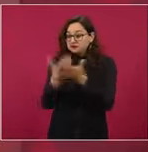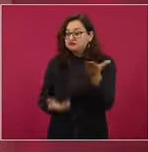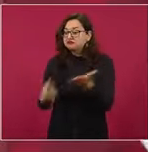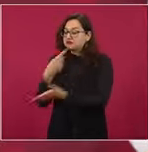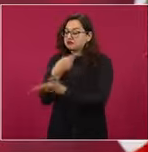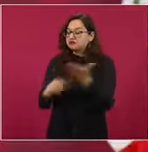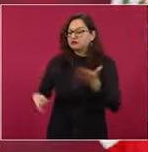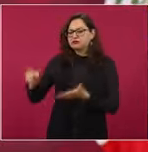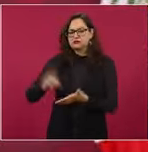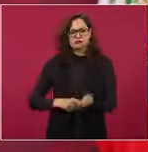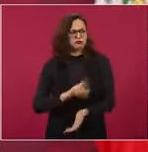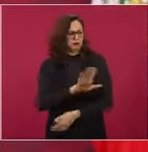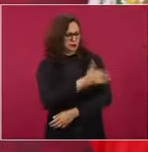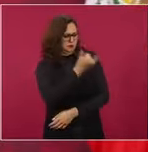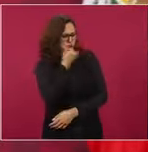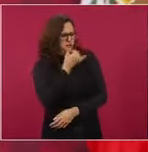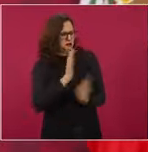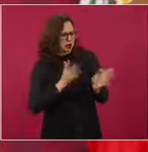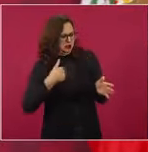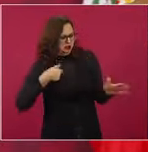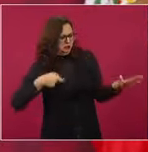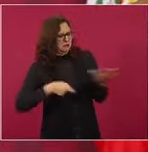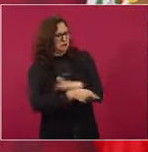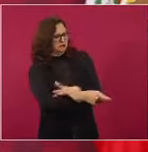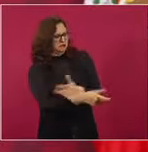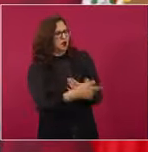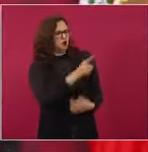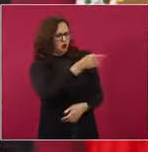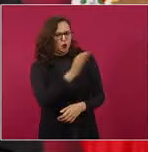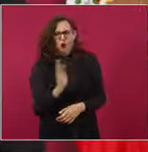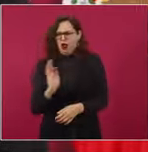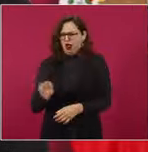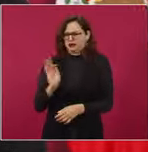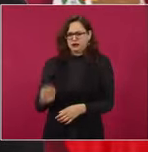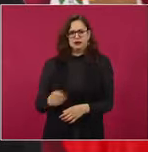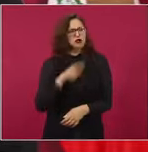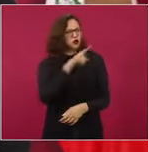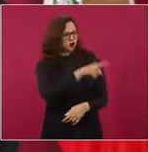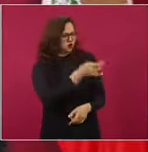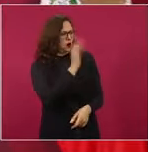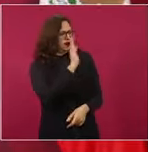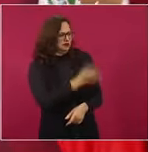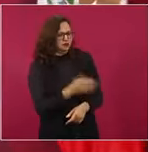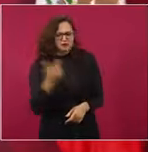Si ya te di, te di para tu campaña.